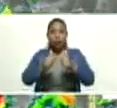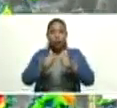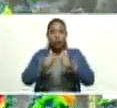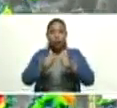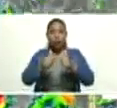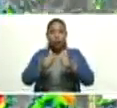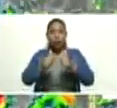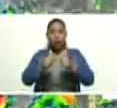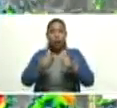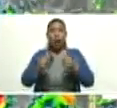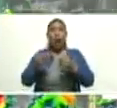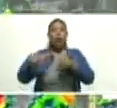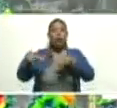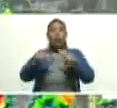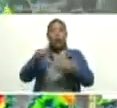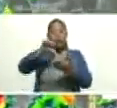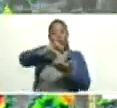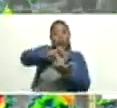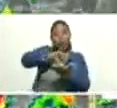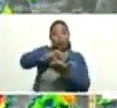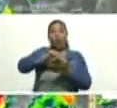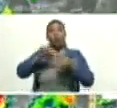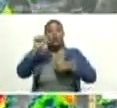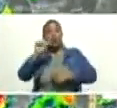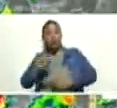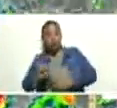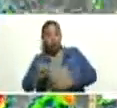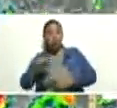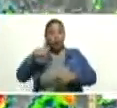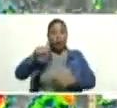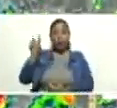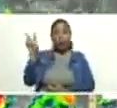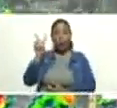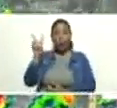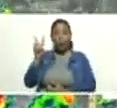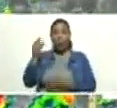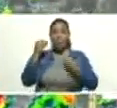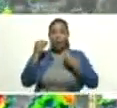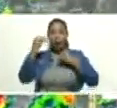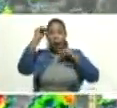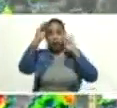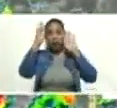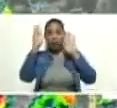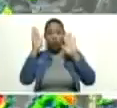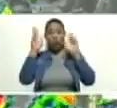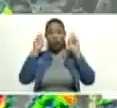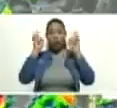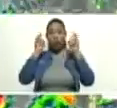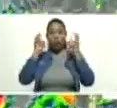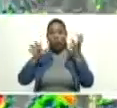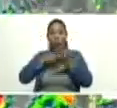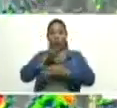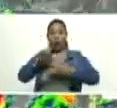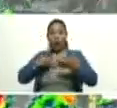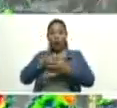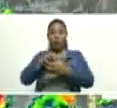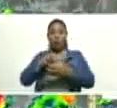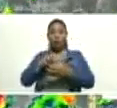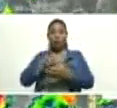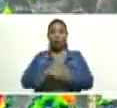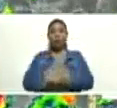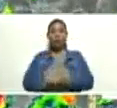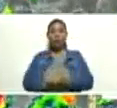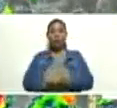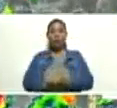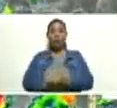sur las lluvias de manera normal, pero hay otras condiciones meteorológicas que se han acercado al país,